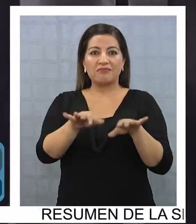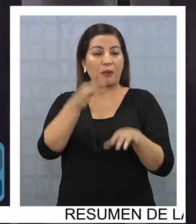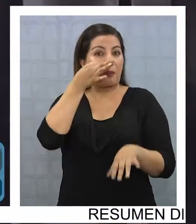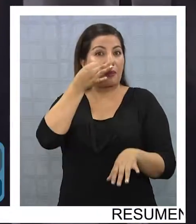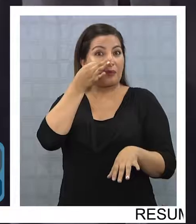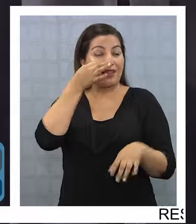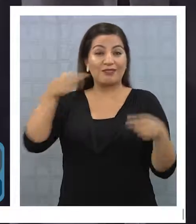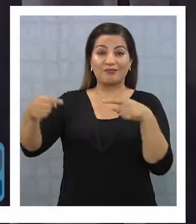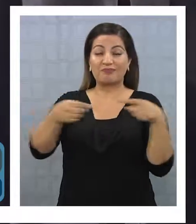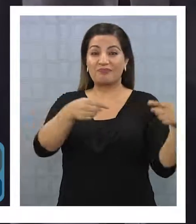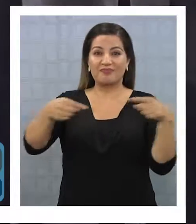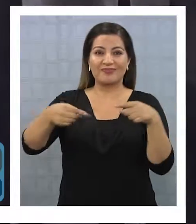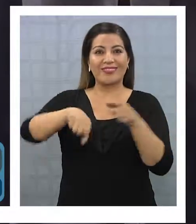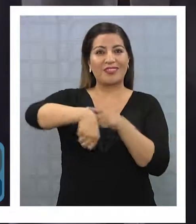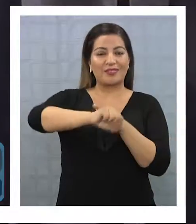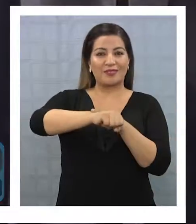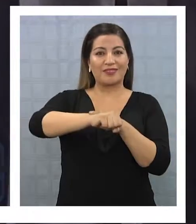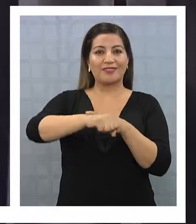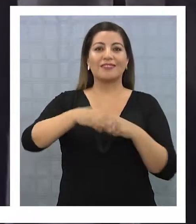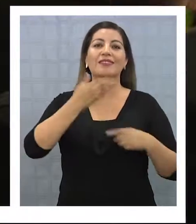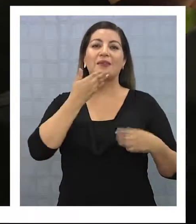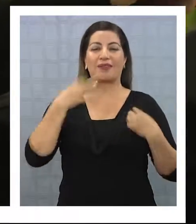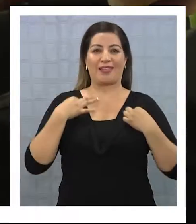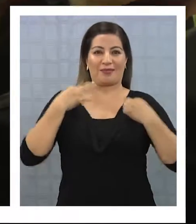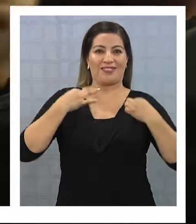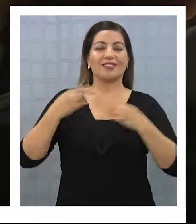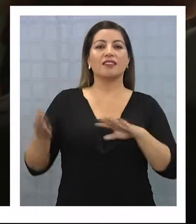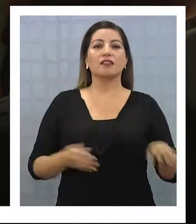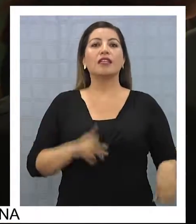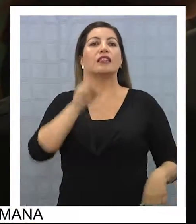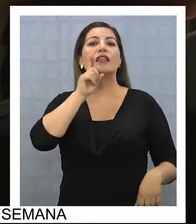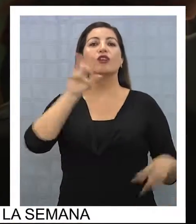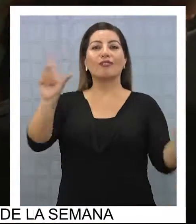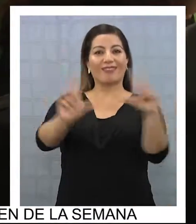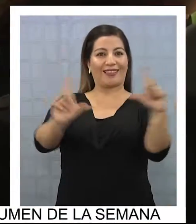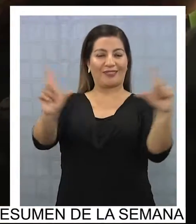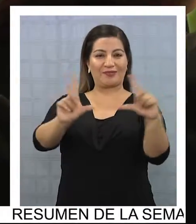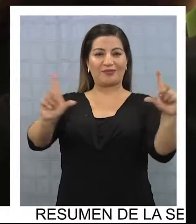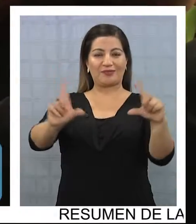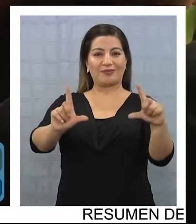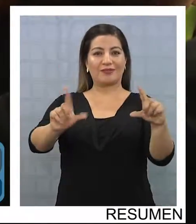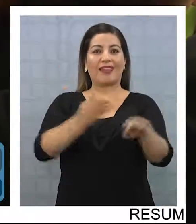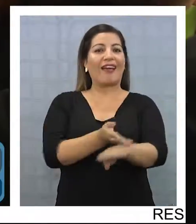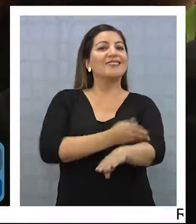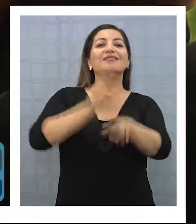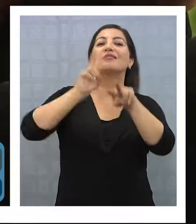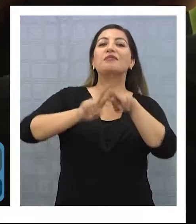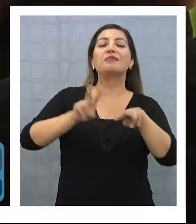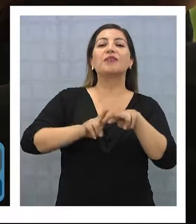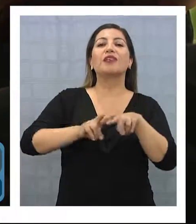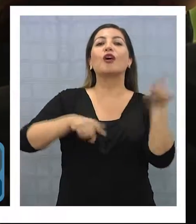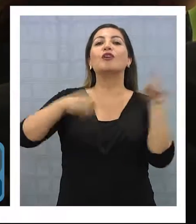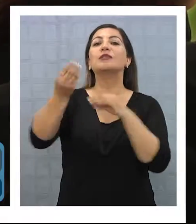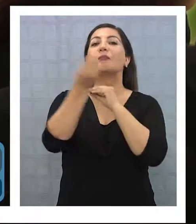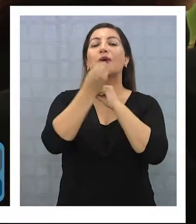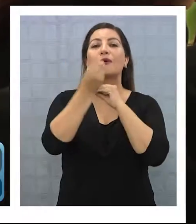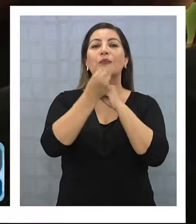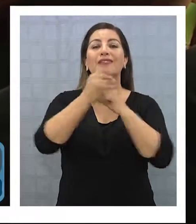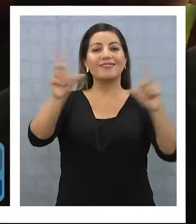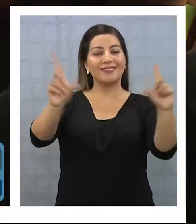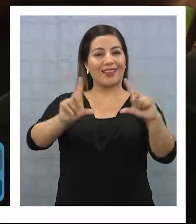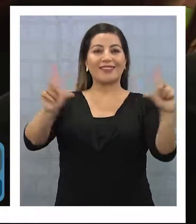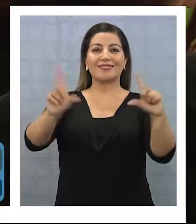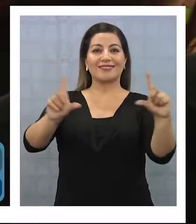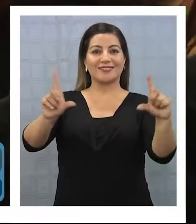estamos listos para el partido. Y obviamente que hay que venir con la camiseta. Trajimos televisión. Muy preparada. Tenemos cosas para comer, tele.